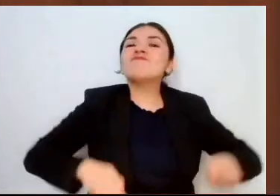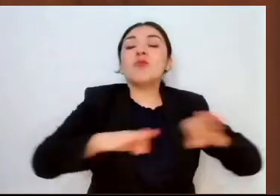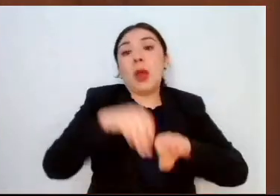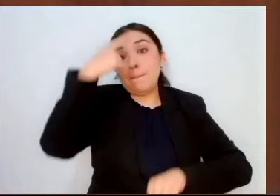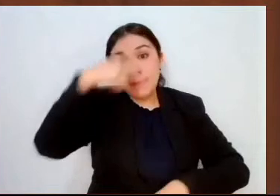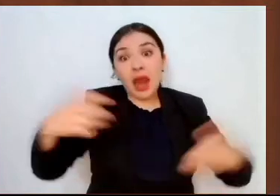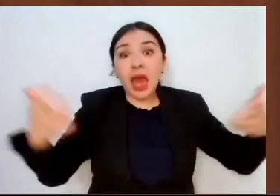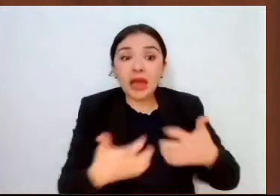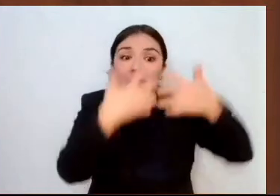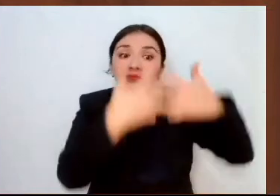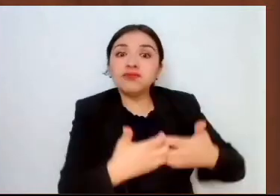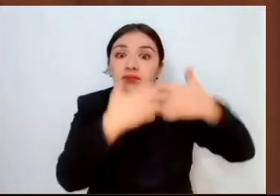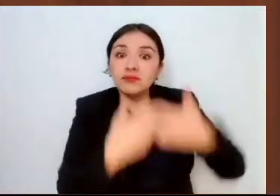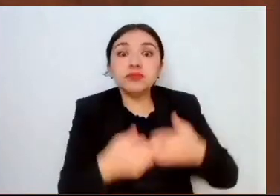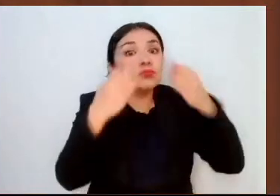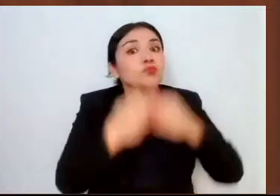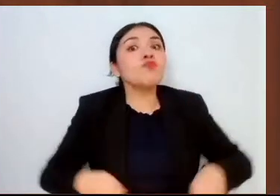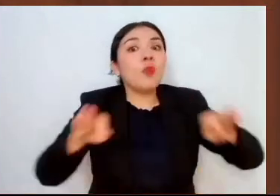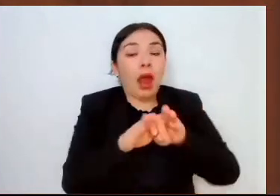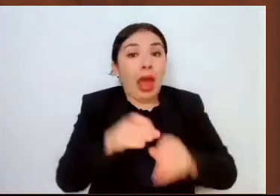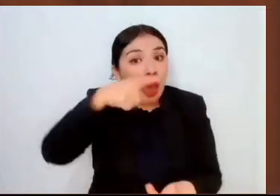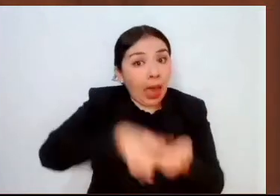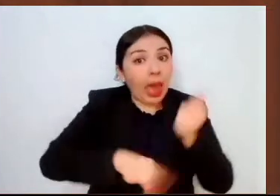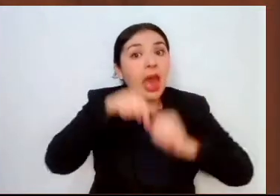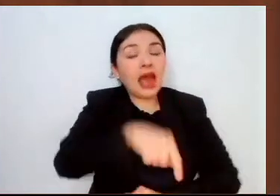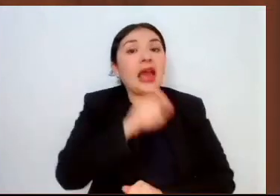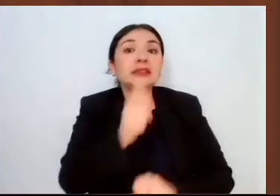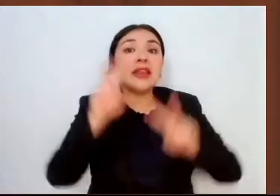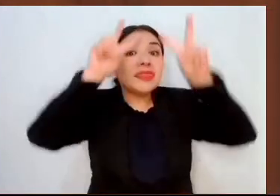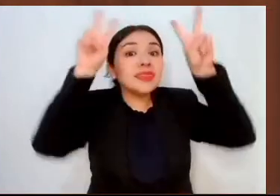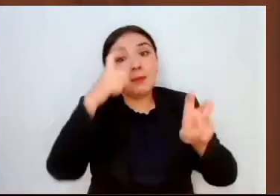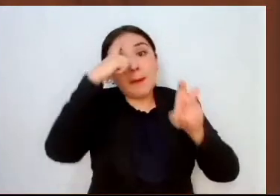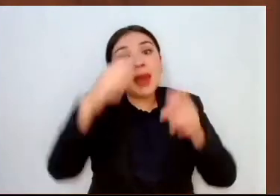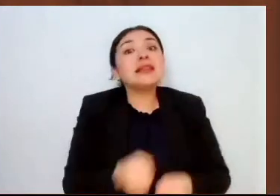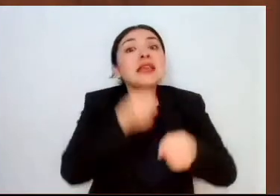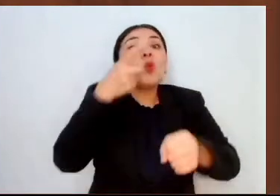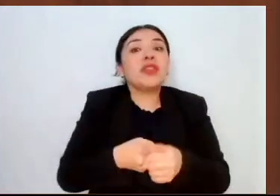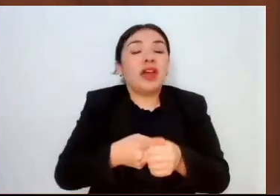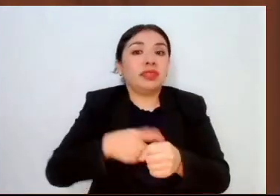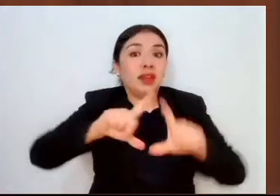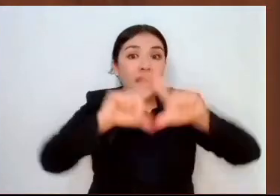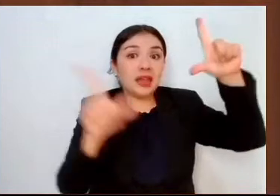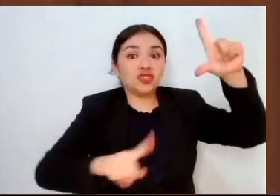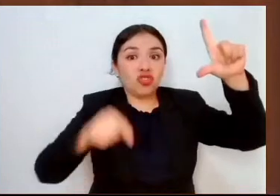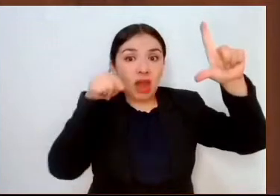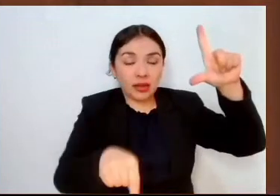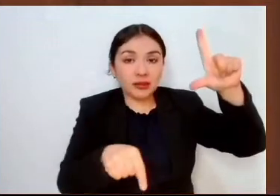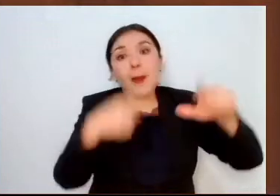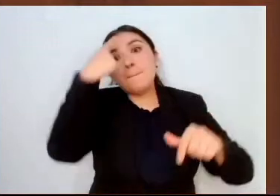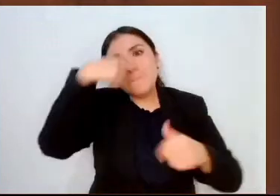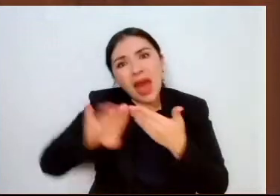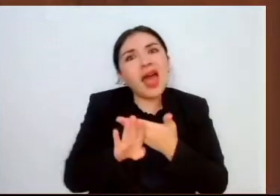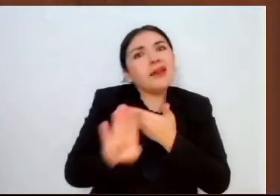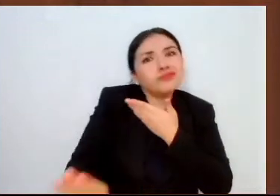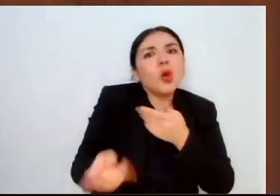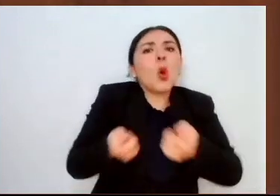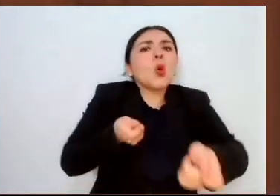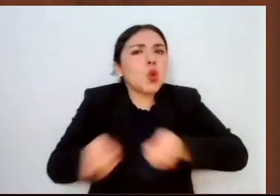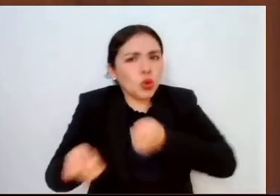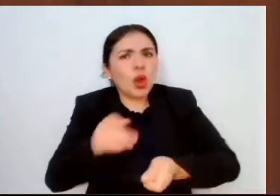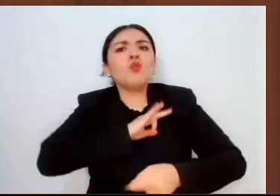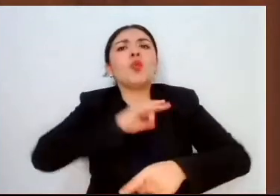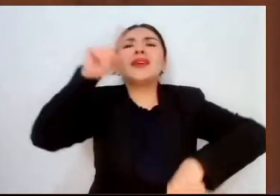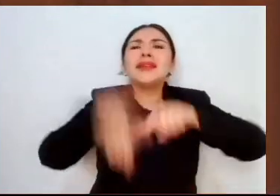producción primaria. Se asume como un tema de seguridad nacional. Para prevenir, controlar y erradicar